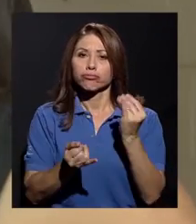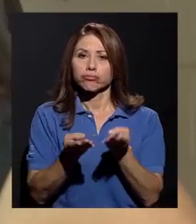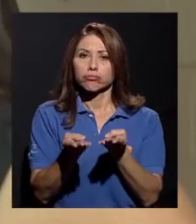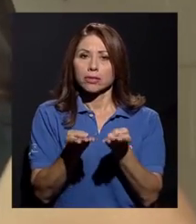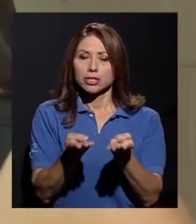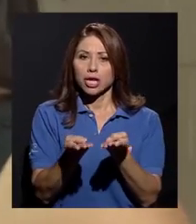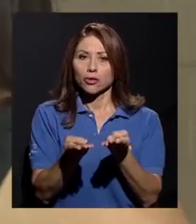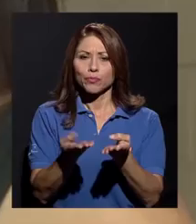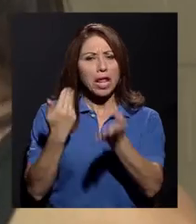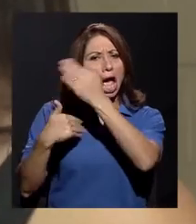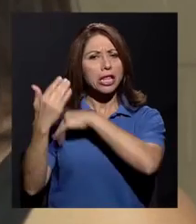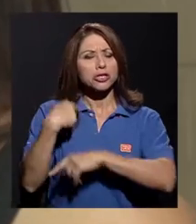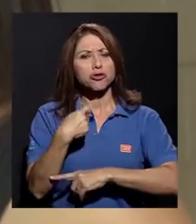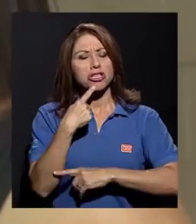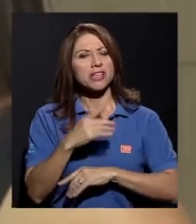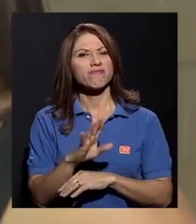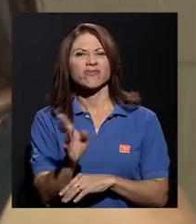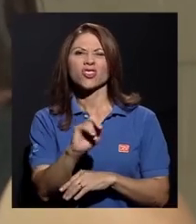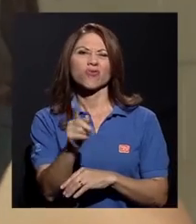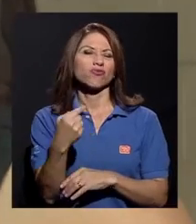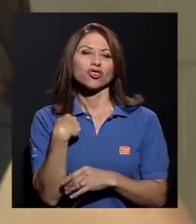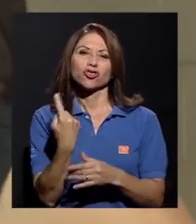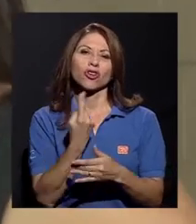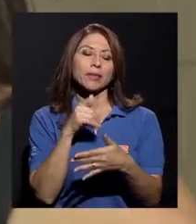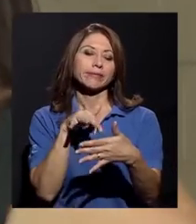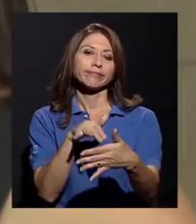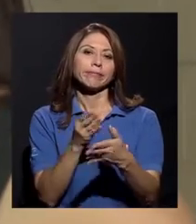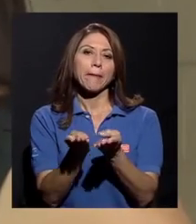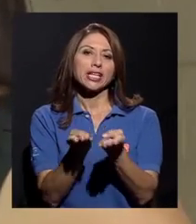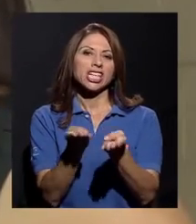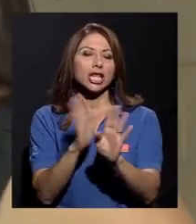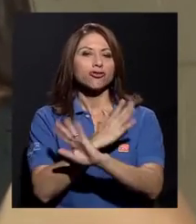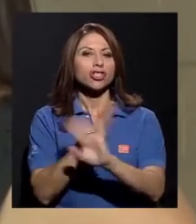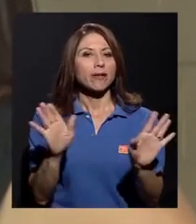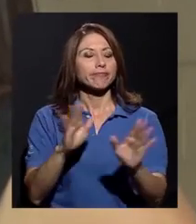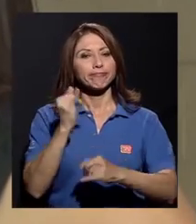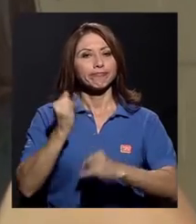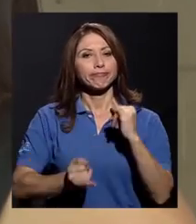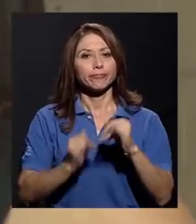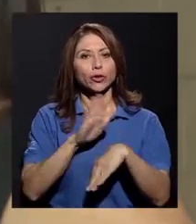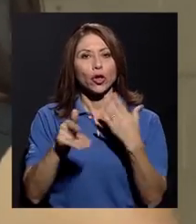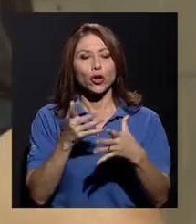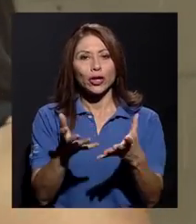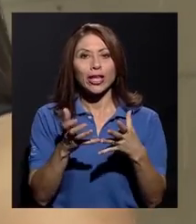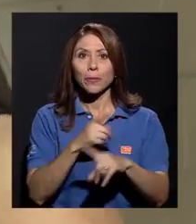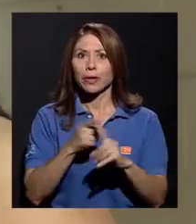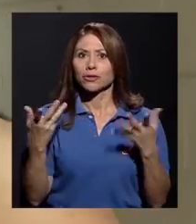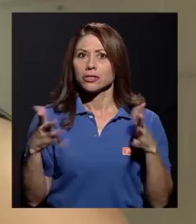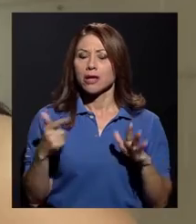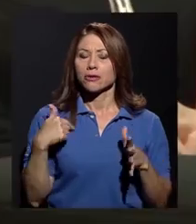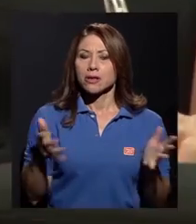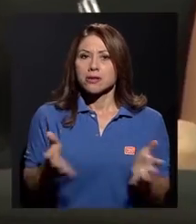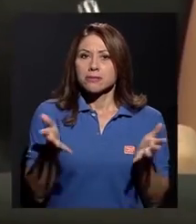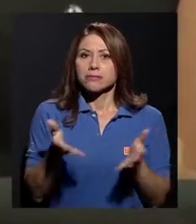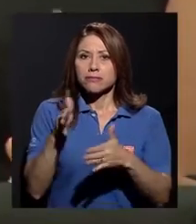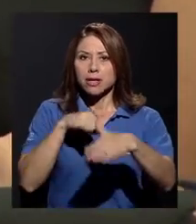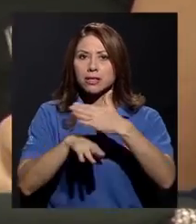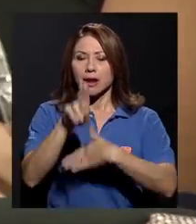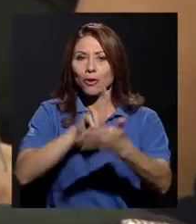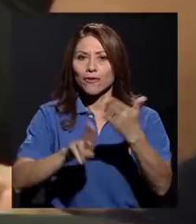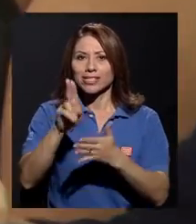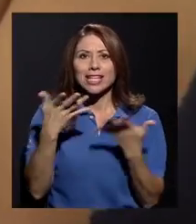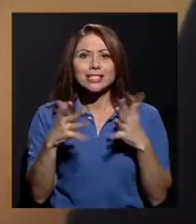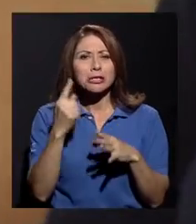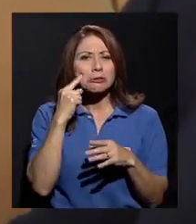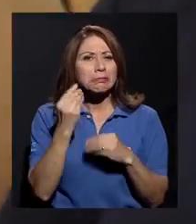y antes decían, no, yo voy a hacer solo el bachillerato y ya, y eso es todo lo que quiero hacer, pero ahora ya me motivaron a entrar a la universidad y ya ando